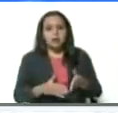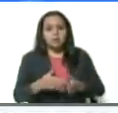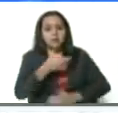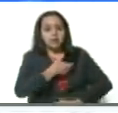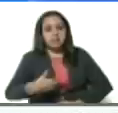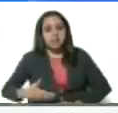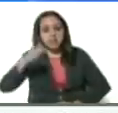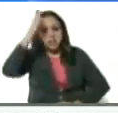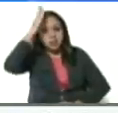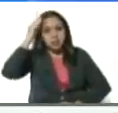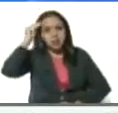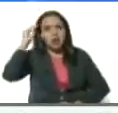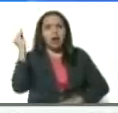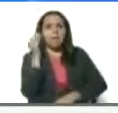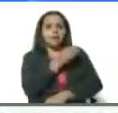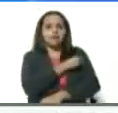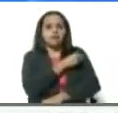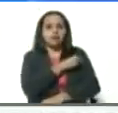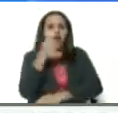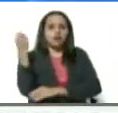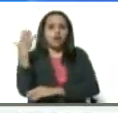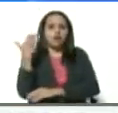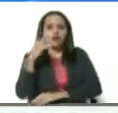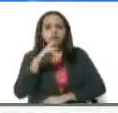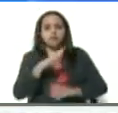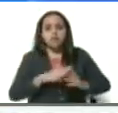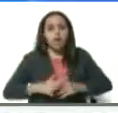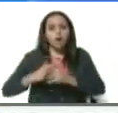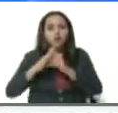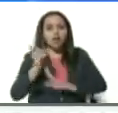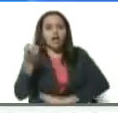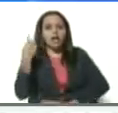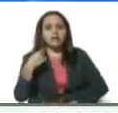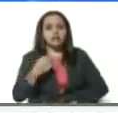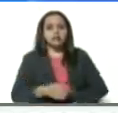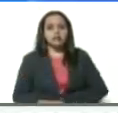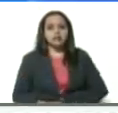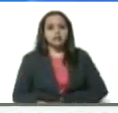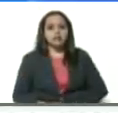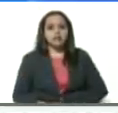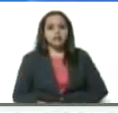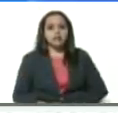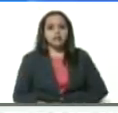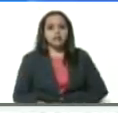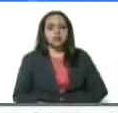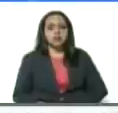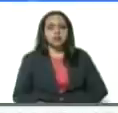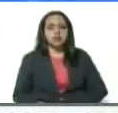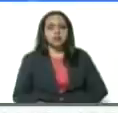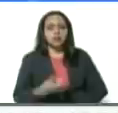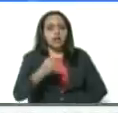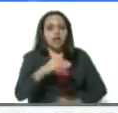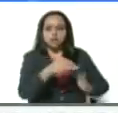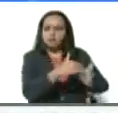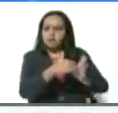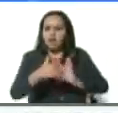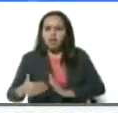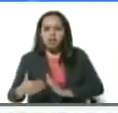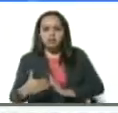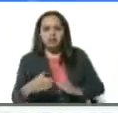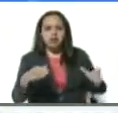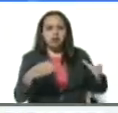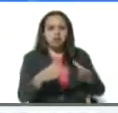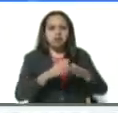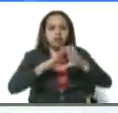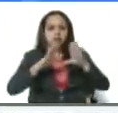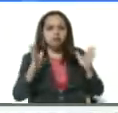notificó al Congreso de los Estados Unidos su retirada de la Organización Mundial de la Salud,